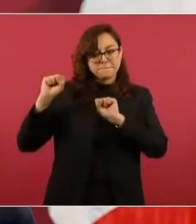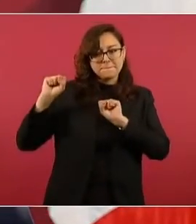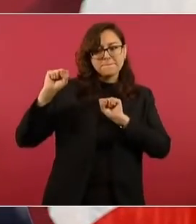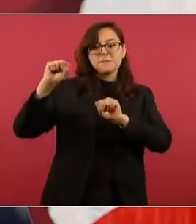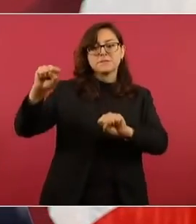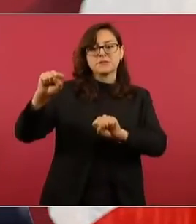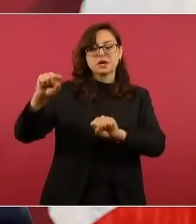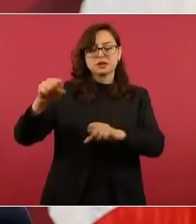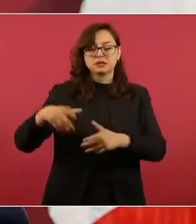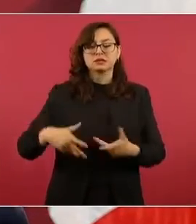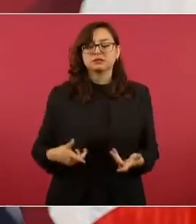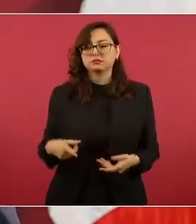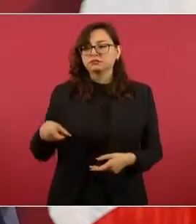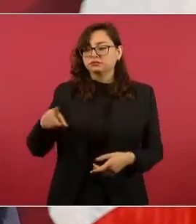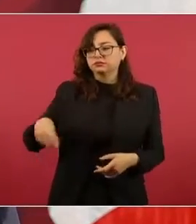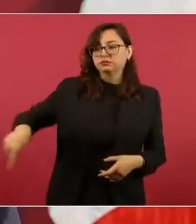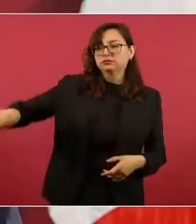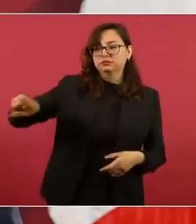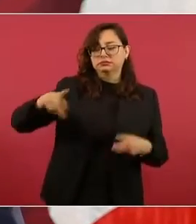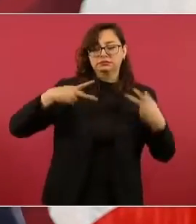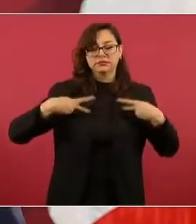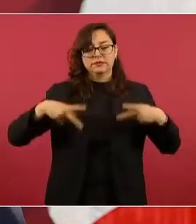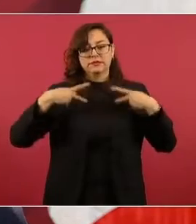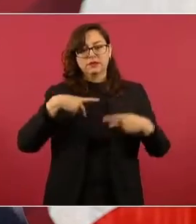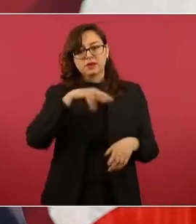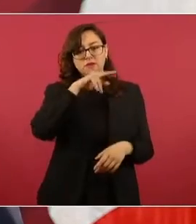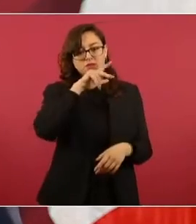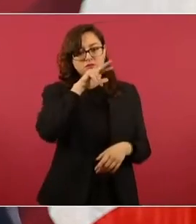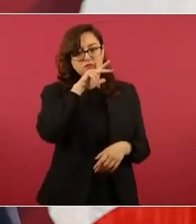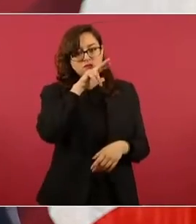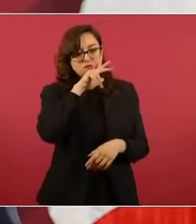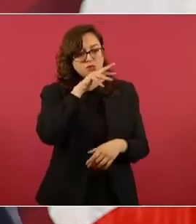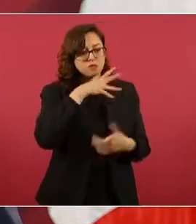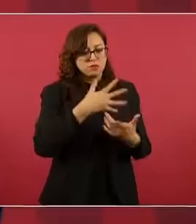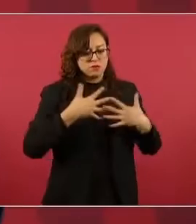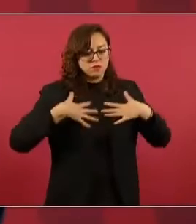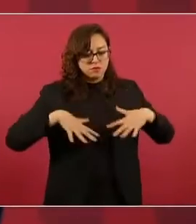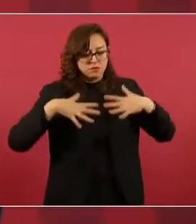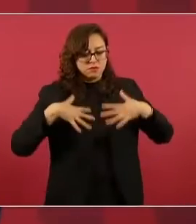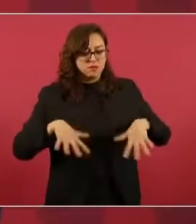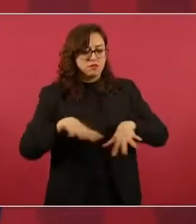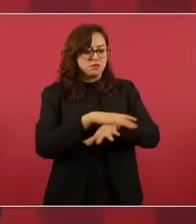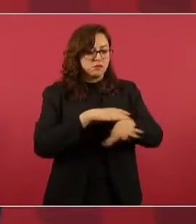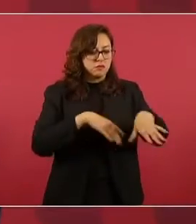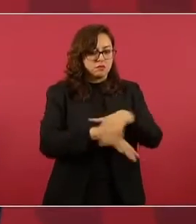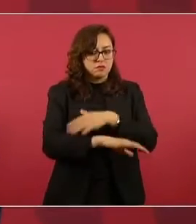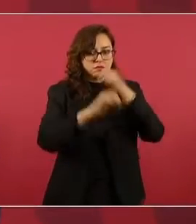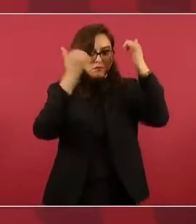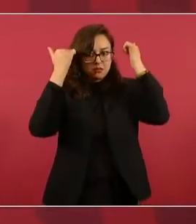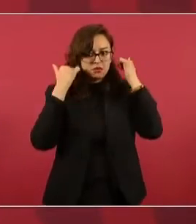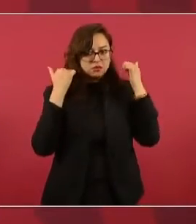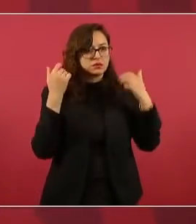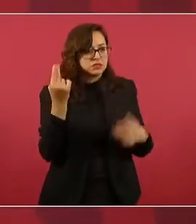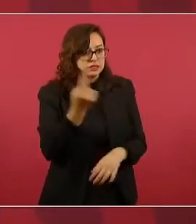preocupados por lo de los uniformes y los equipos de los trabajadores,